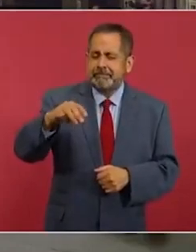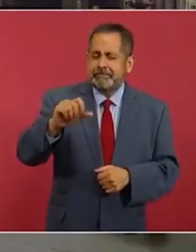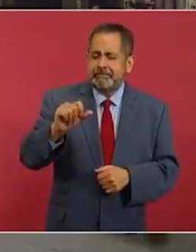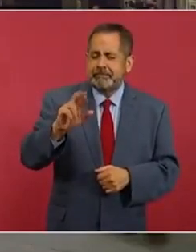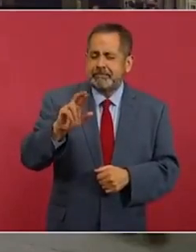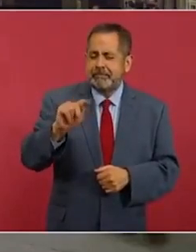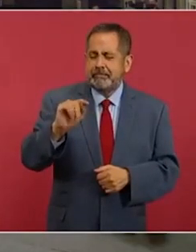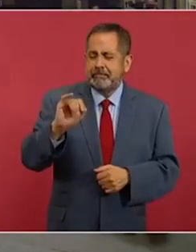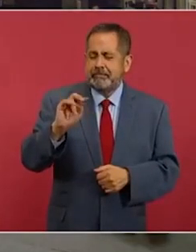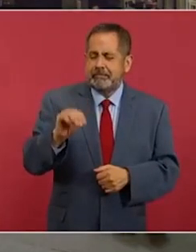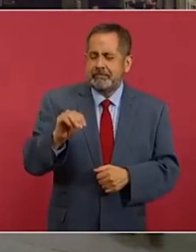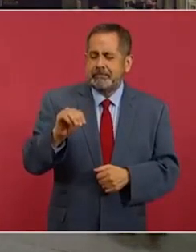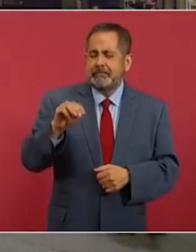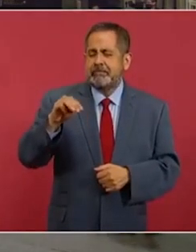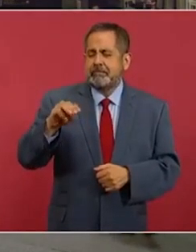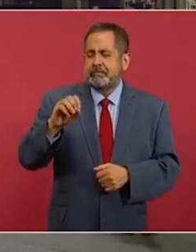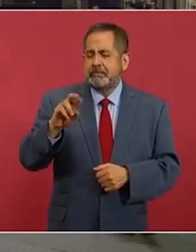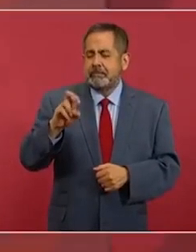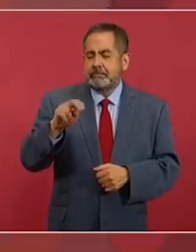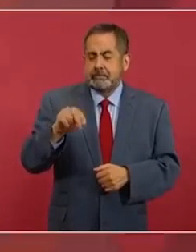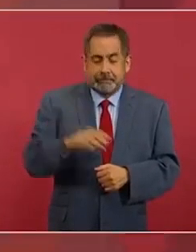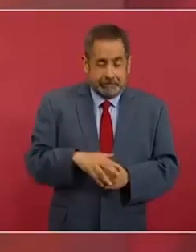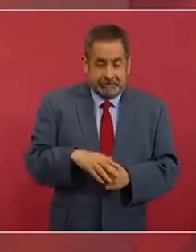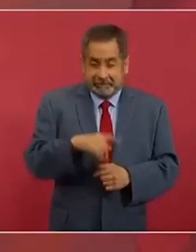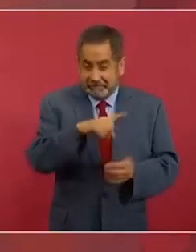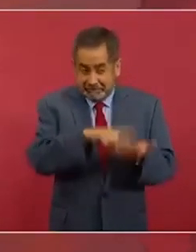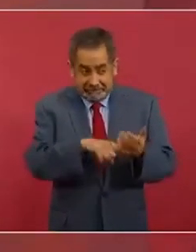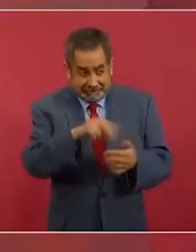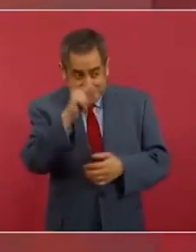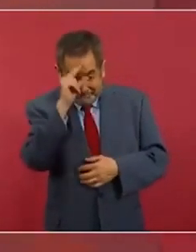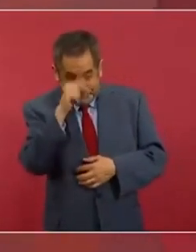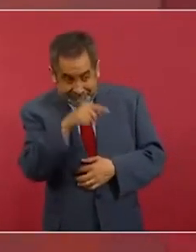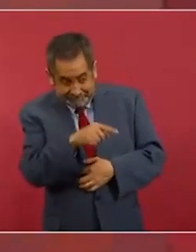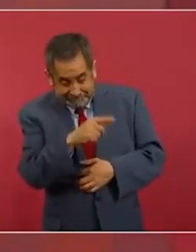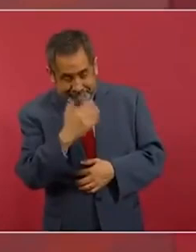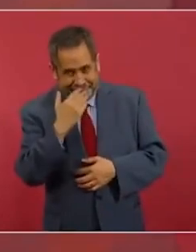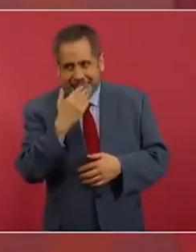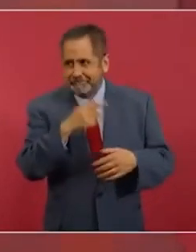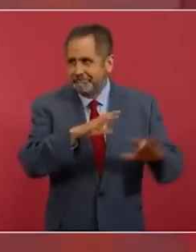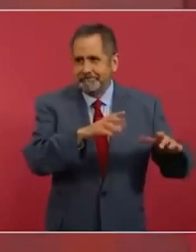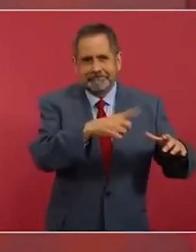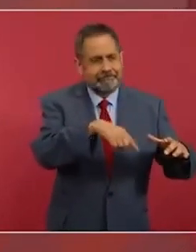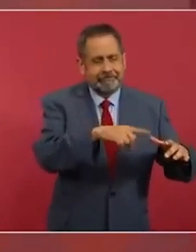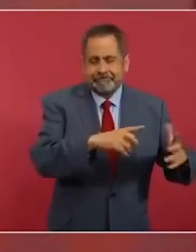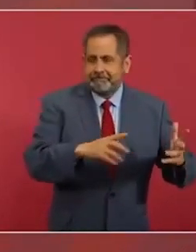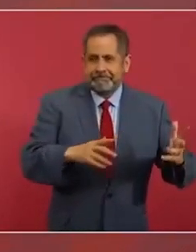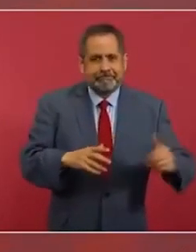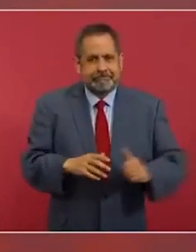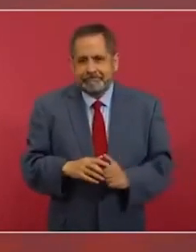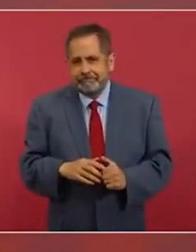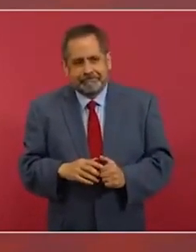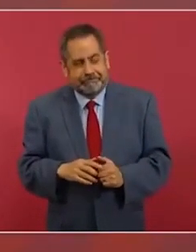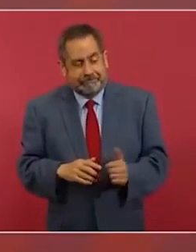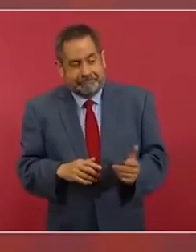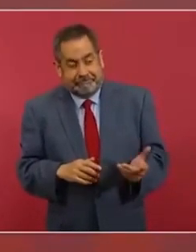intelectual de todo ese sector, de toda esa franja,